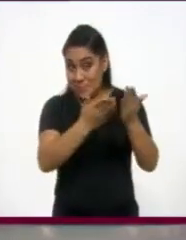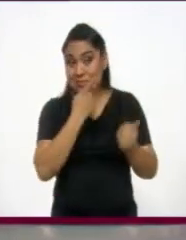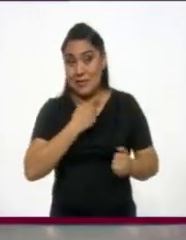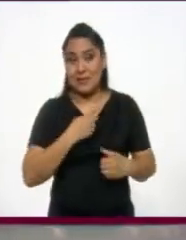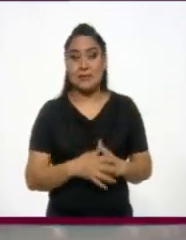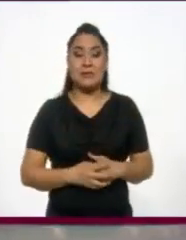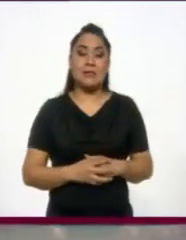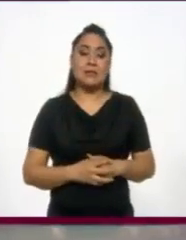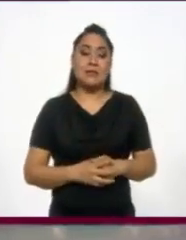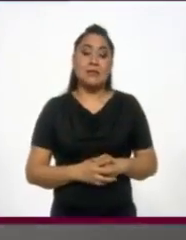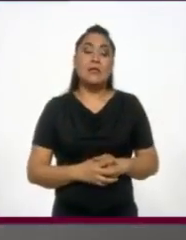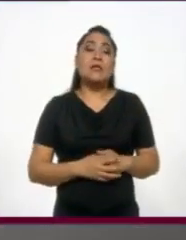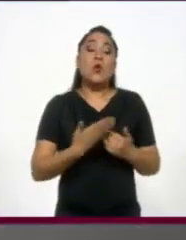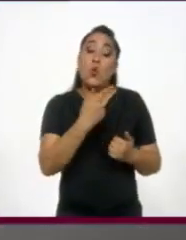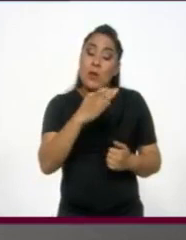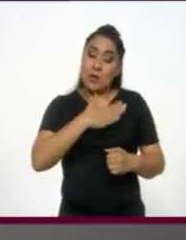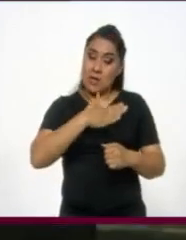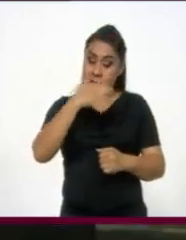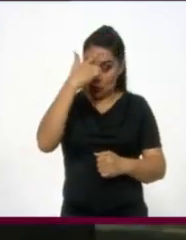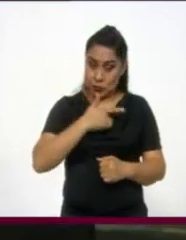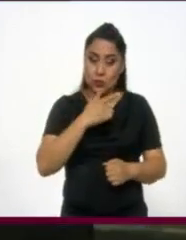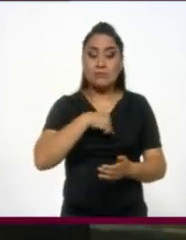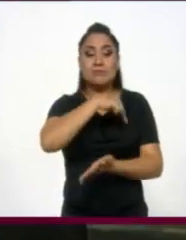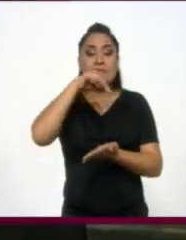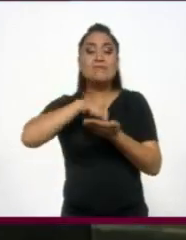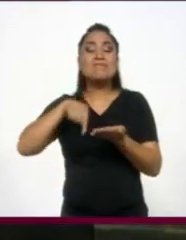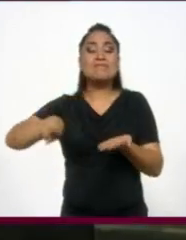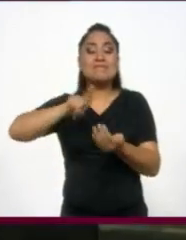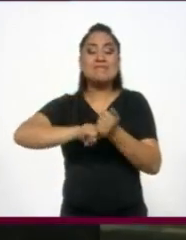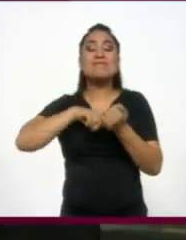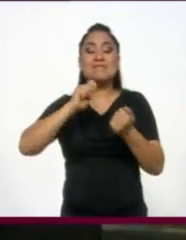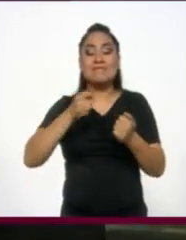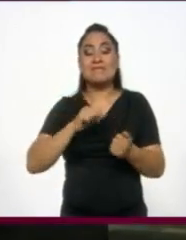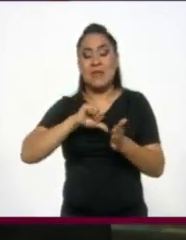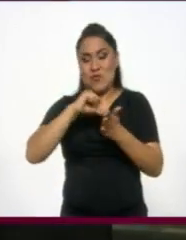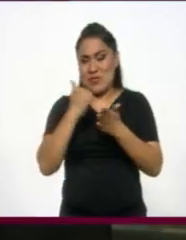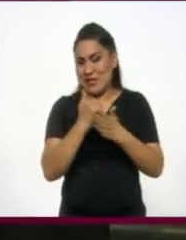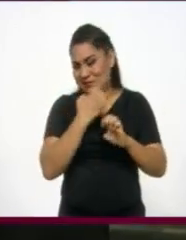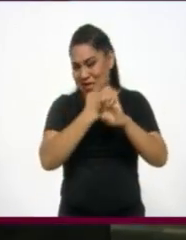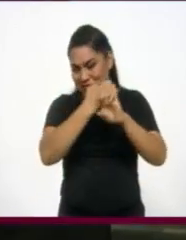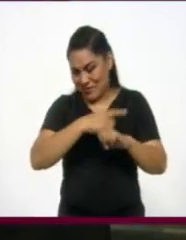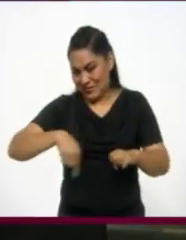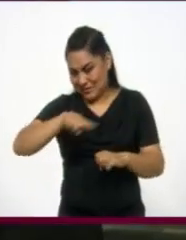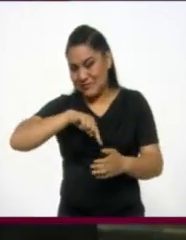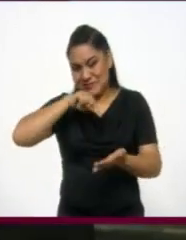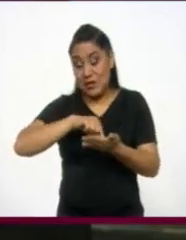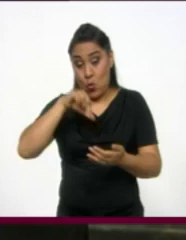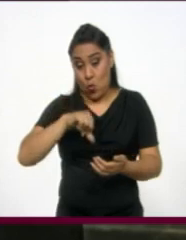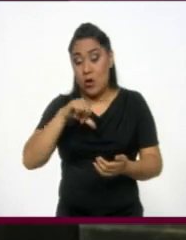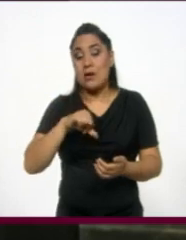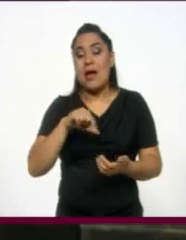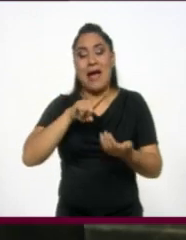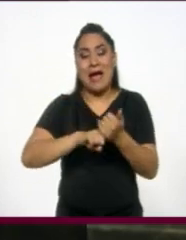escuchamos. Bueno Lupe, ¿cómo estás? Buenas noches. Hoy transmitimos desde el interior del Auditorio del Estado, donde se ha llevado a cabo hoy la